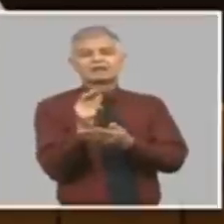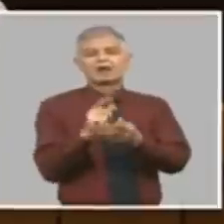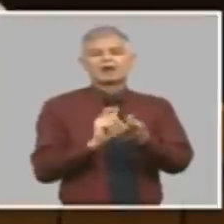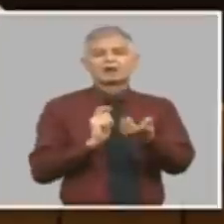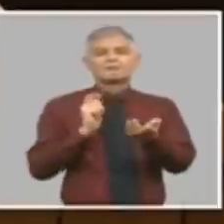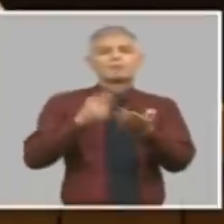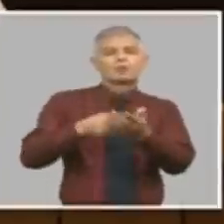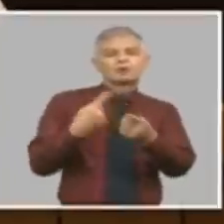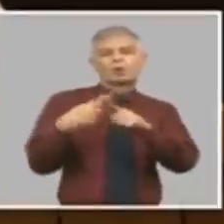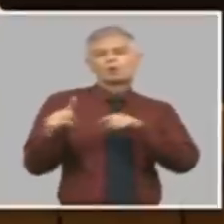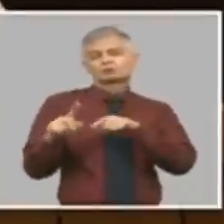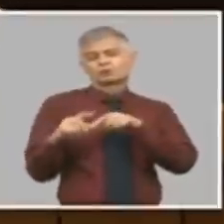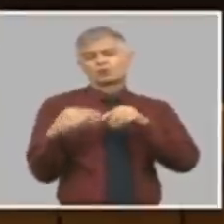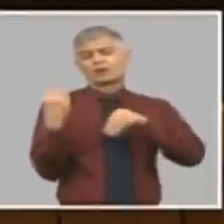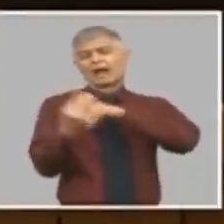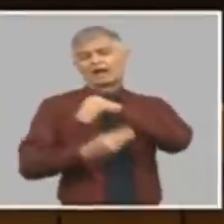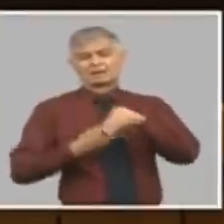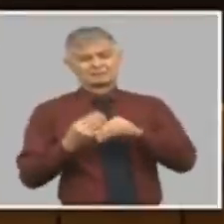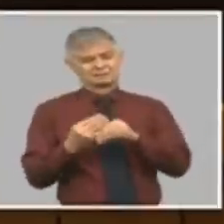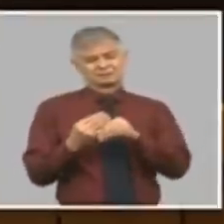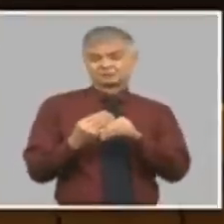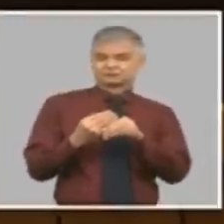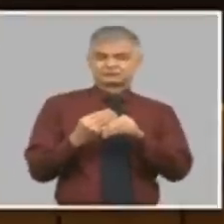que me parece que es importante